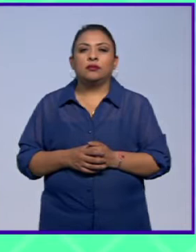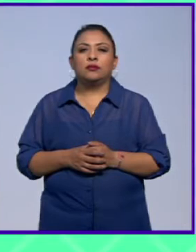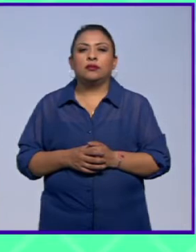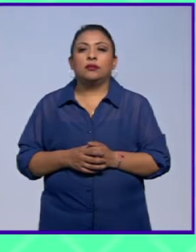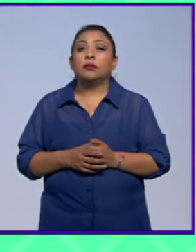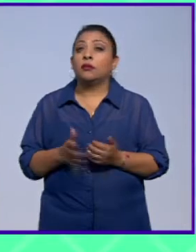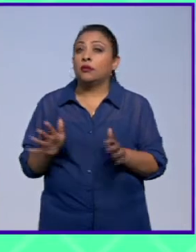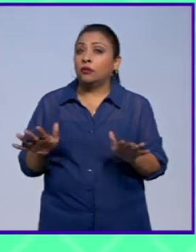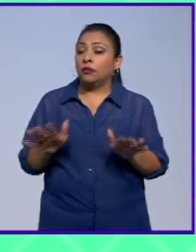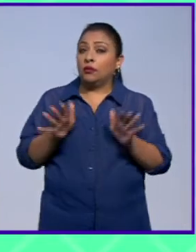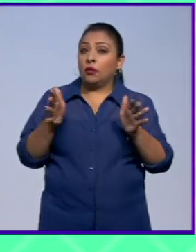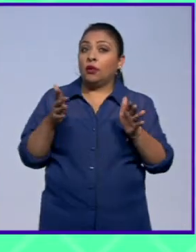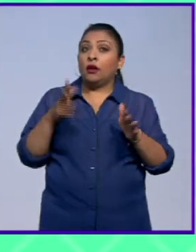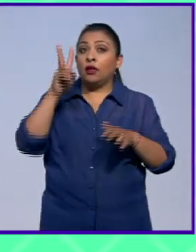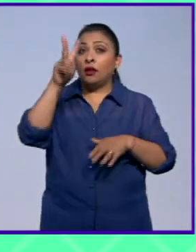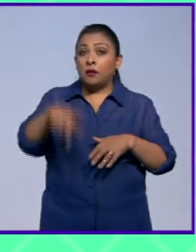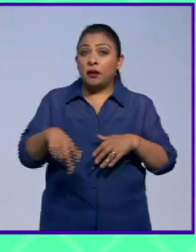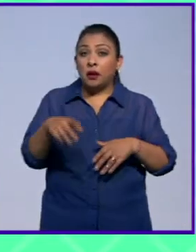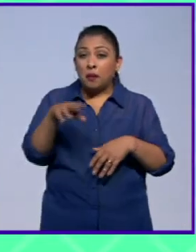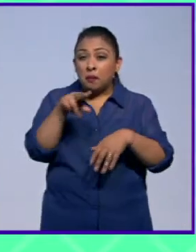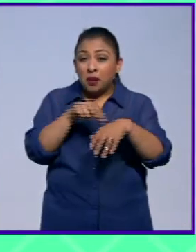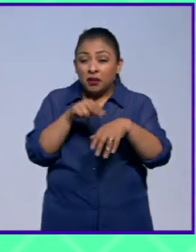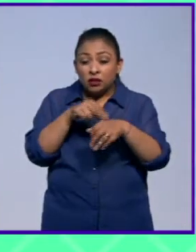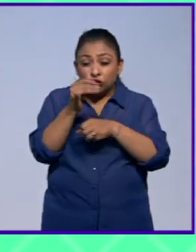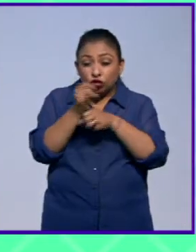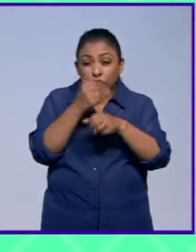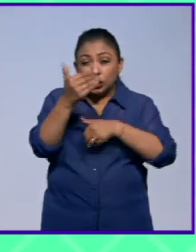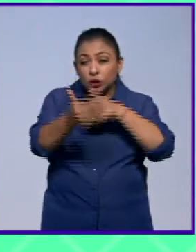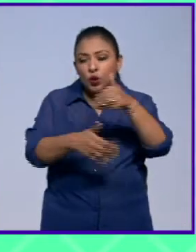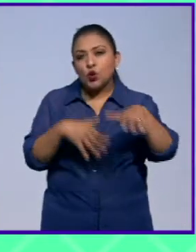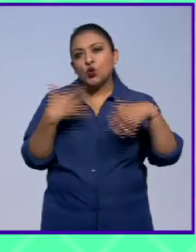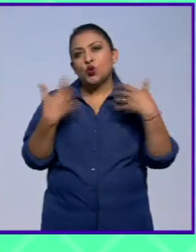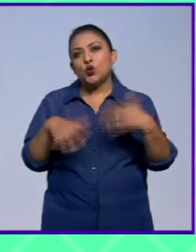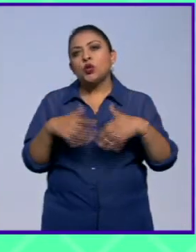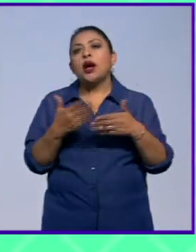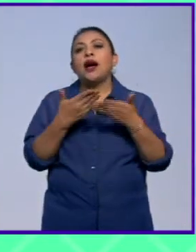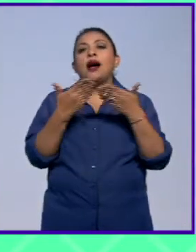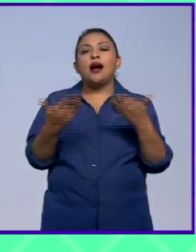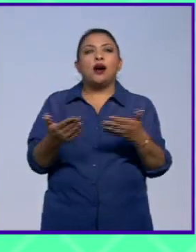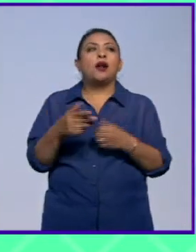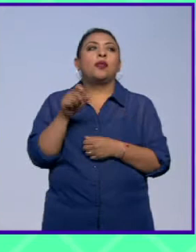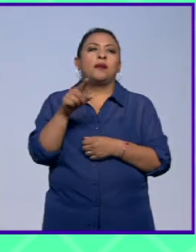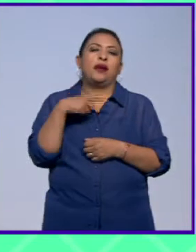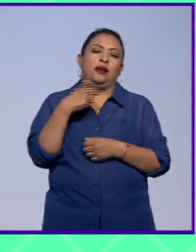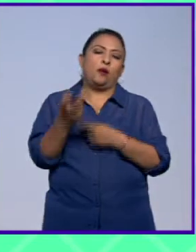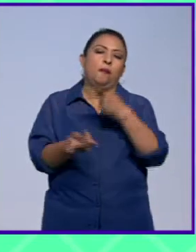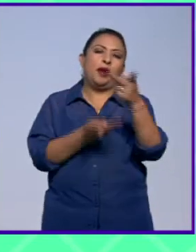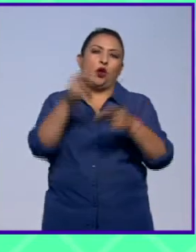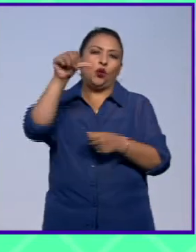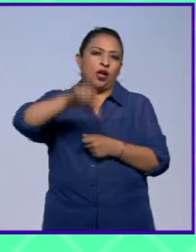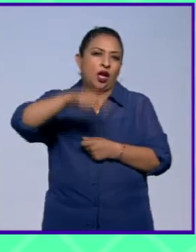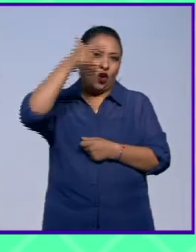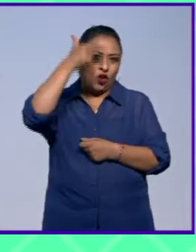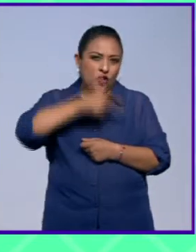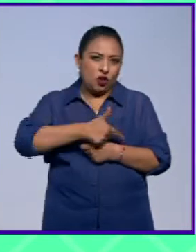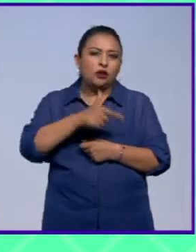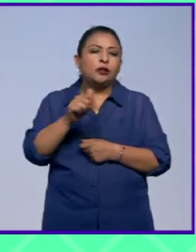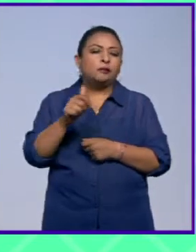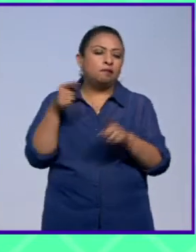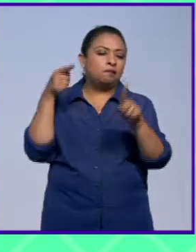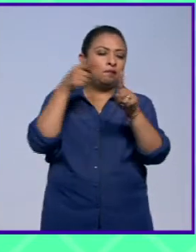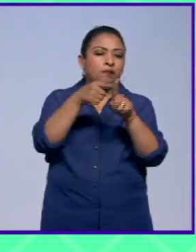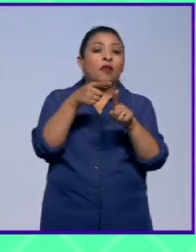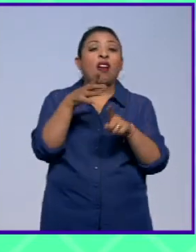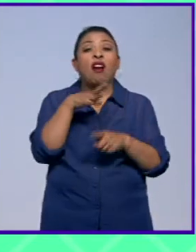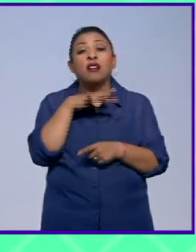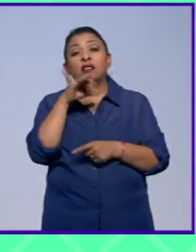qué impresión los avances de la medicina y ahora sí como les comentábamos esto ha detonado la pregunta de esta noche a propósito